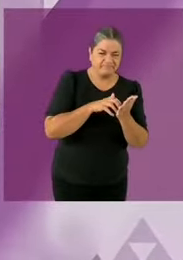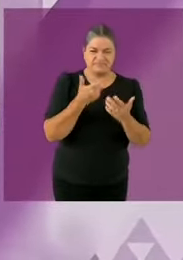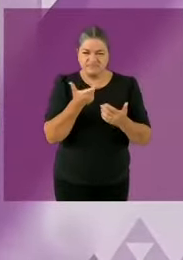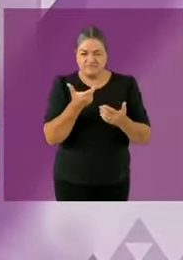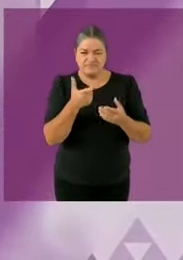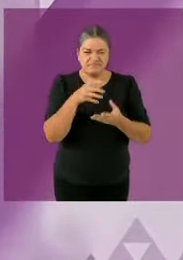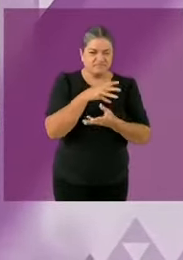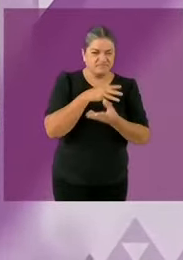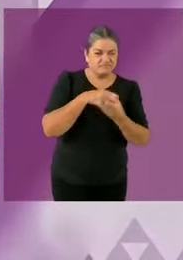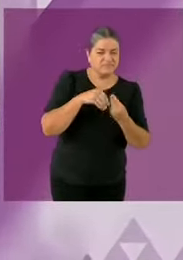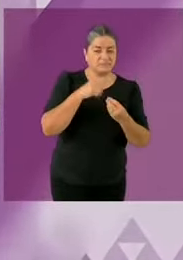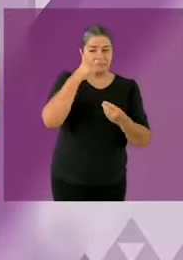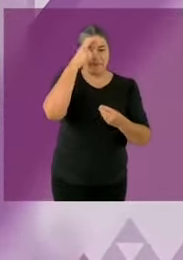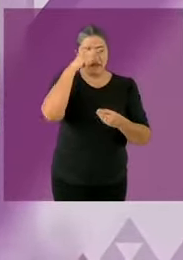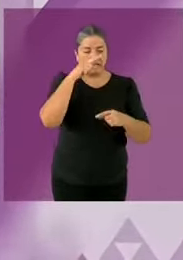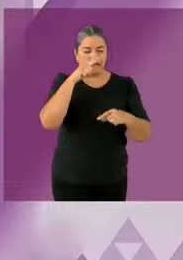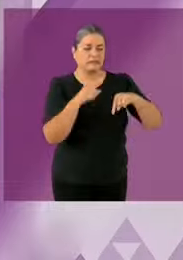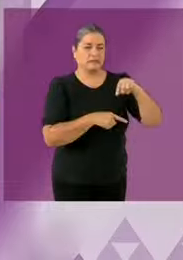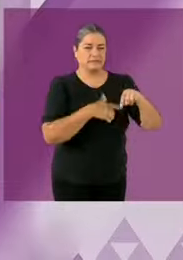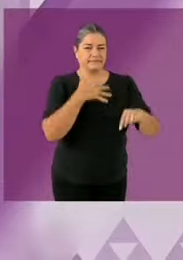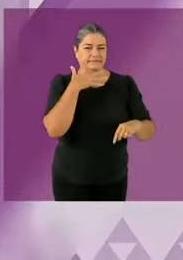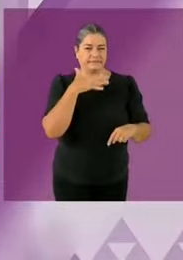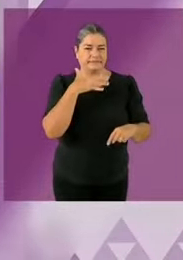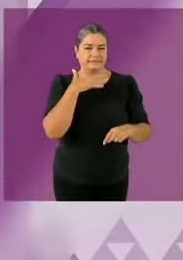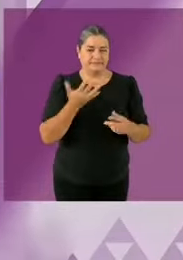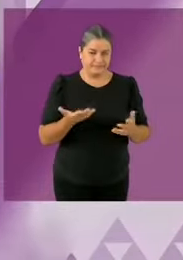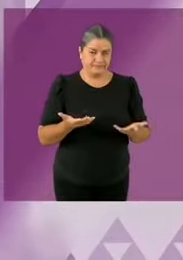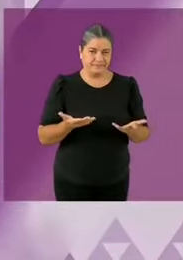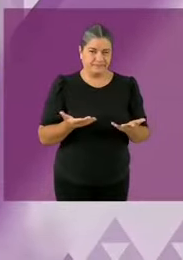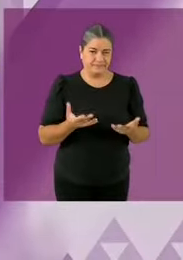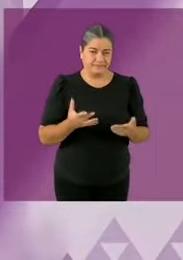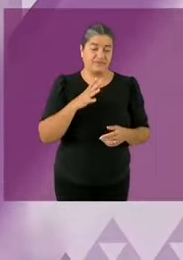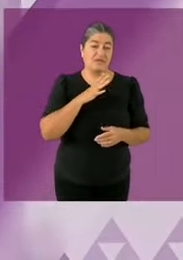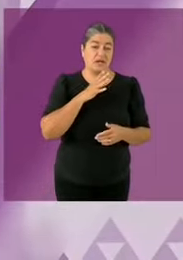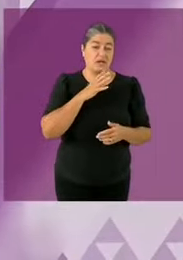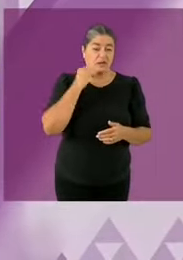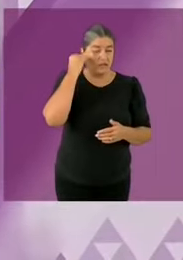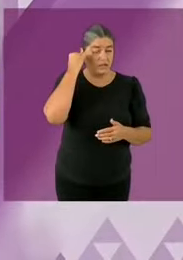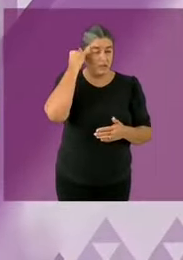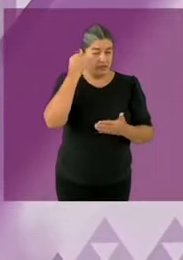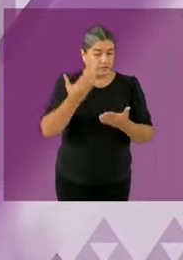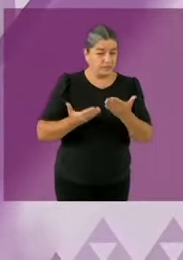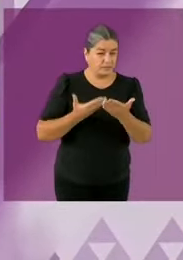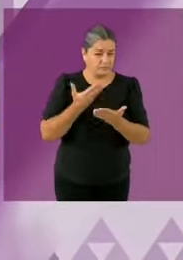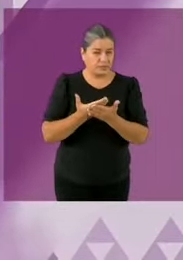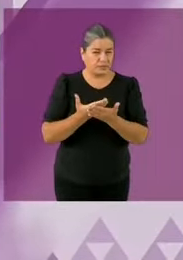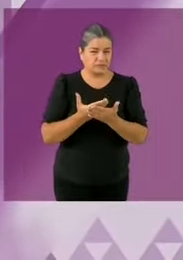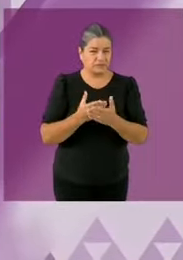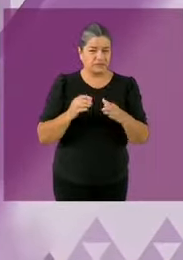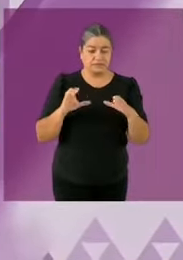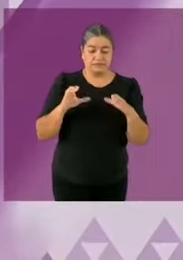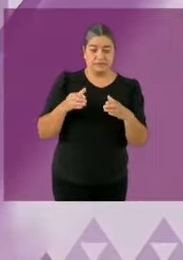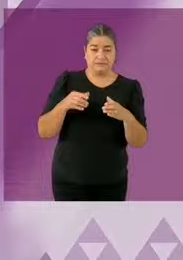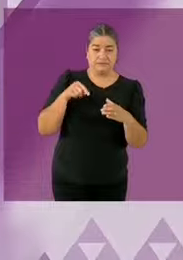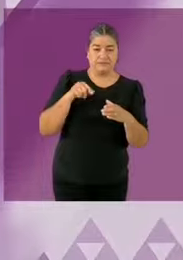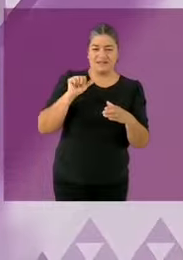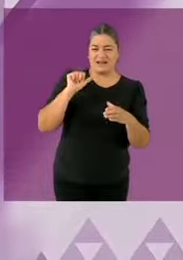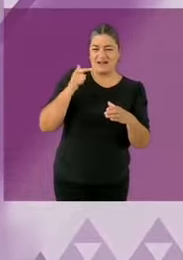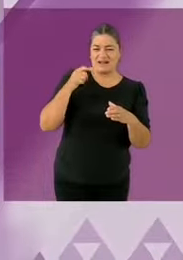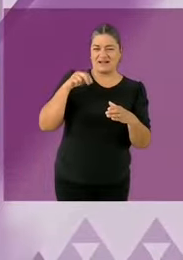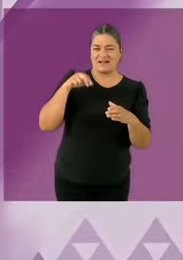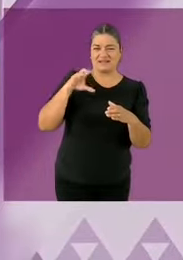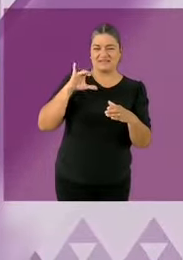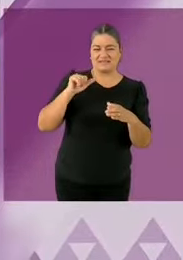una idea mía, sino producto de un proyecto de nación que hemos elaborado con distintas personalidades que ustedes